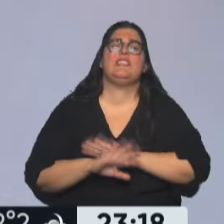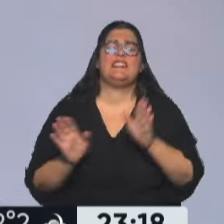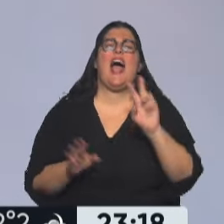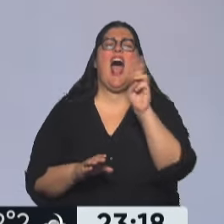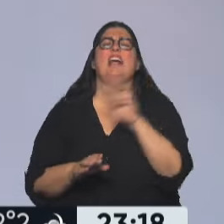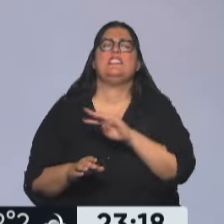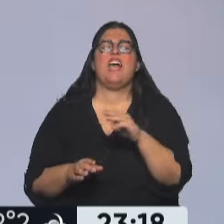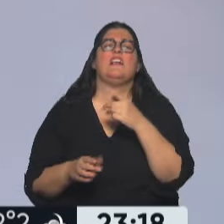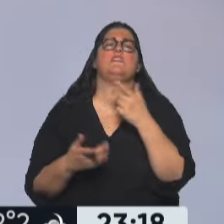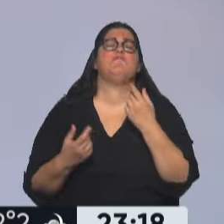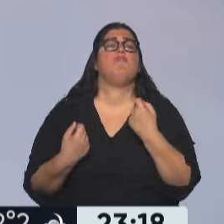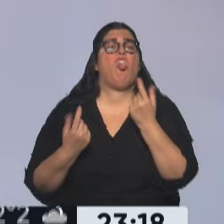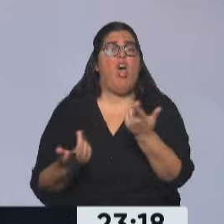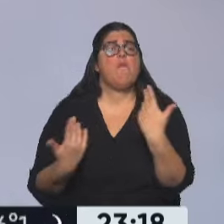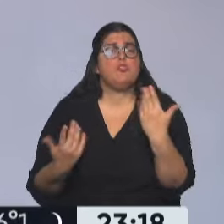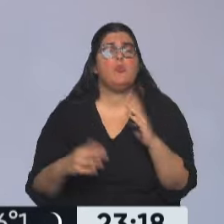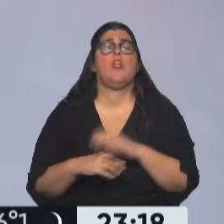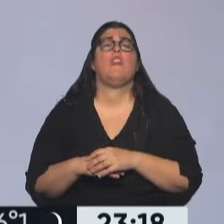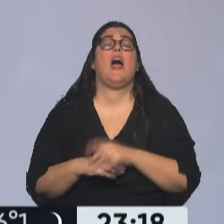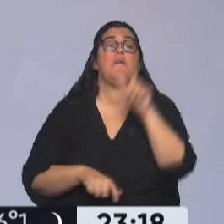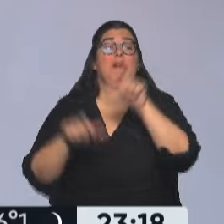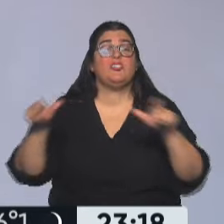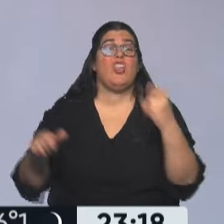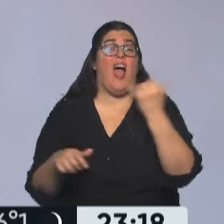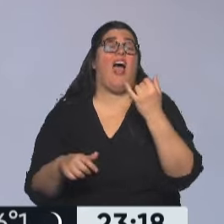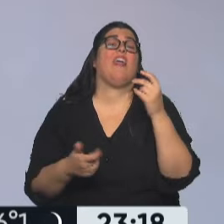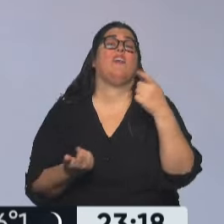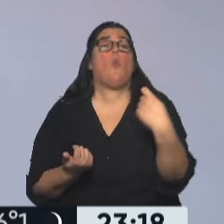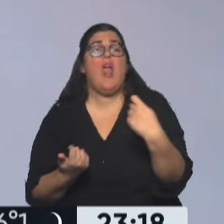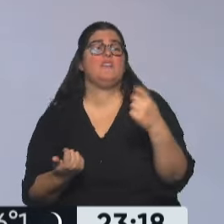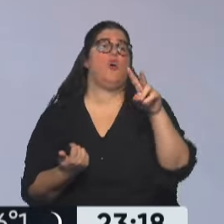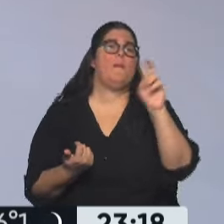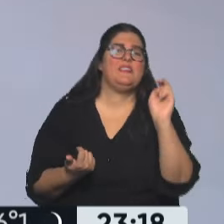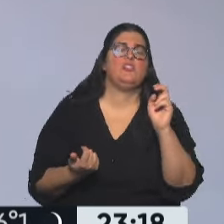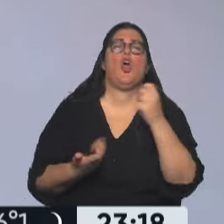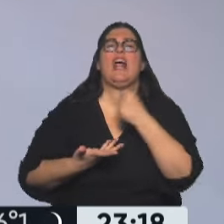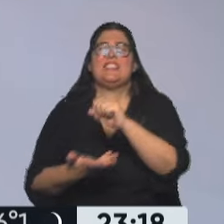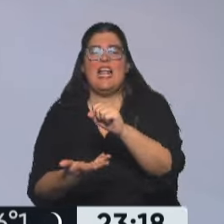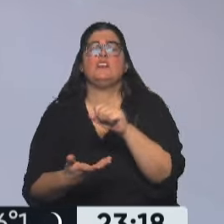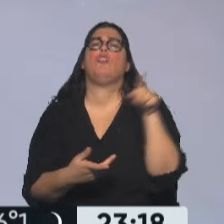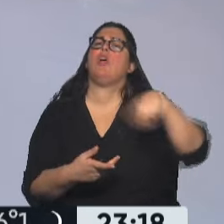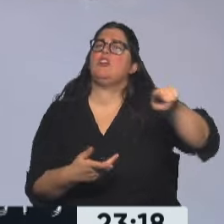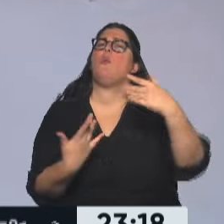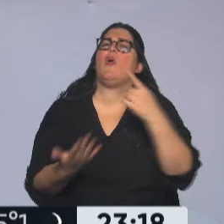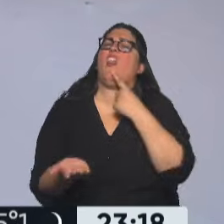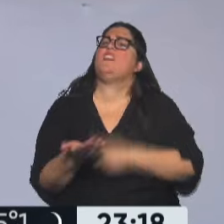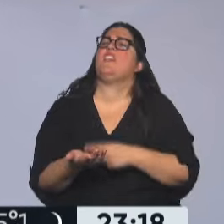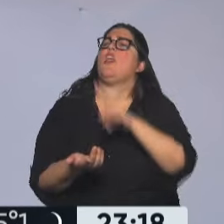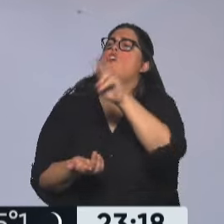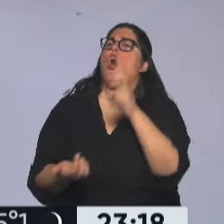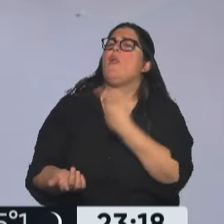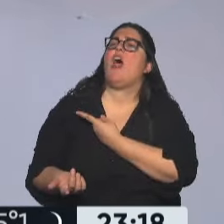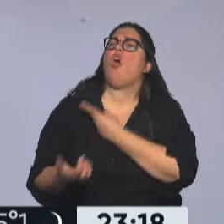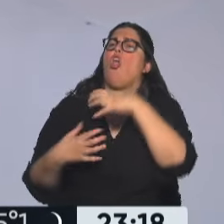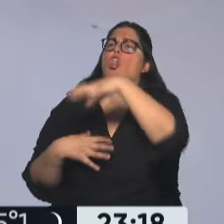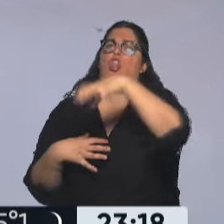que los titulares de las prestaciones y de las asignaciones familiares puedan elegir dónde las quieren cobrar. Esto forma parte